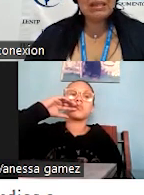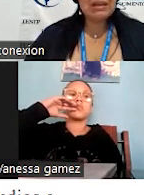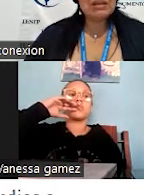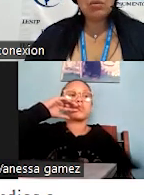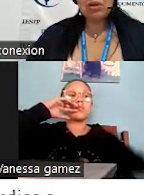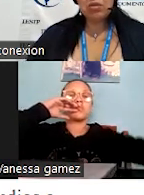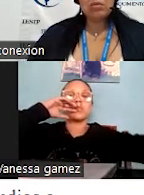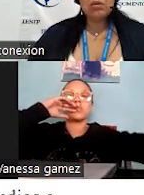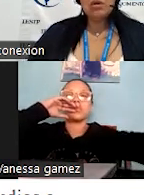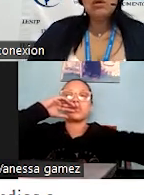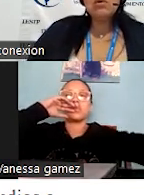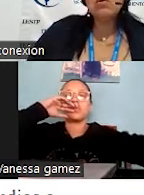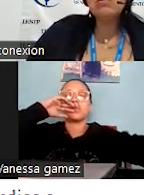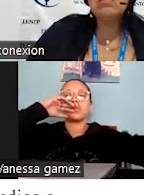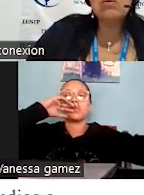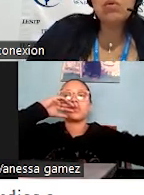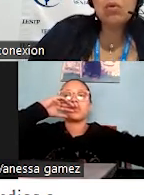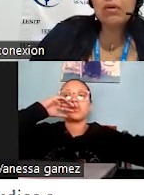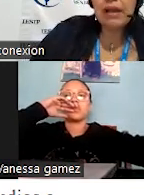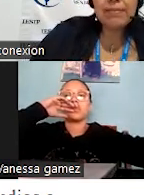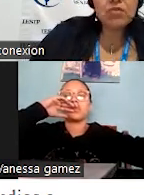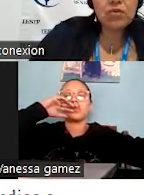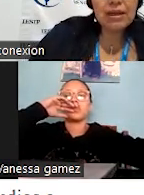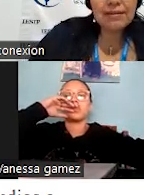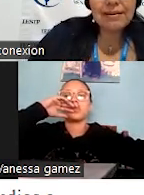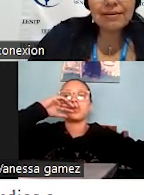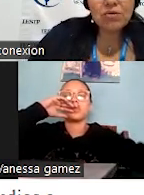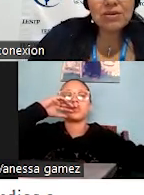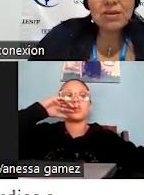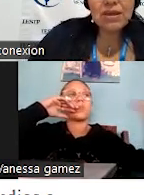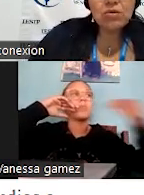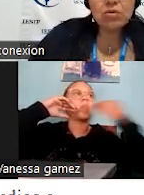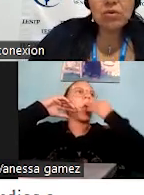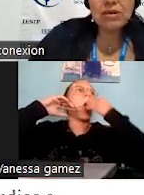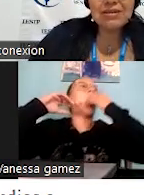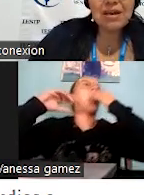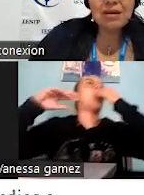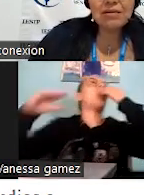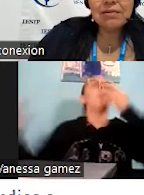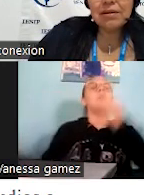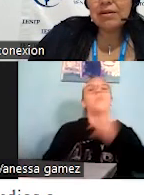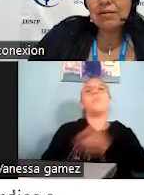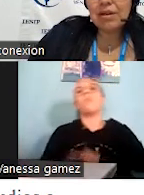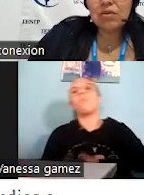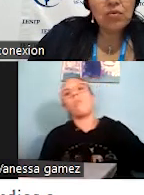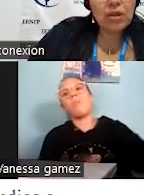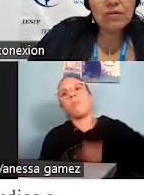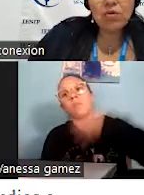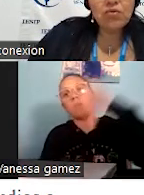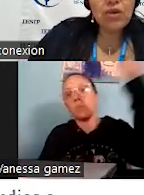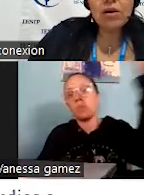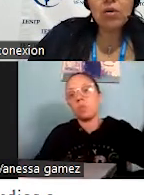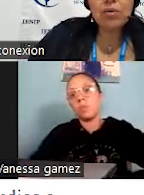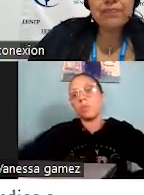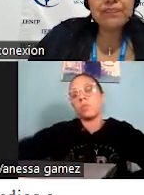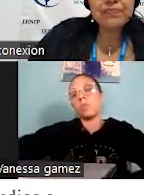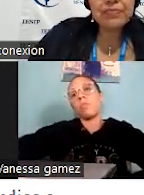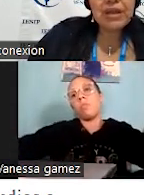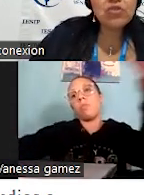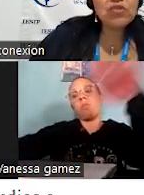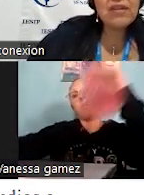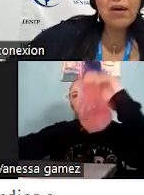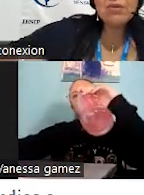son unos maltratadores con las personas que están yendo a ese evento o lo que sea, eso puede ser un fiasco.